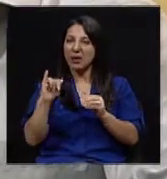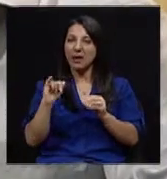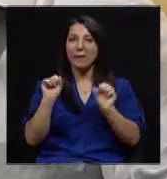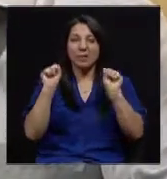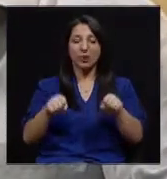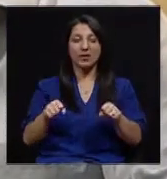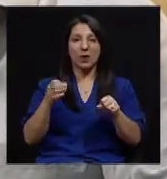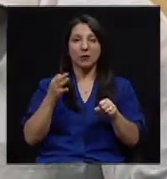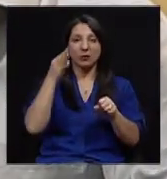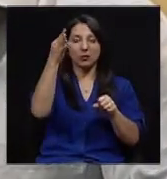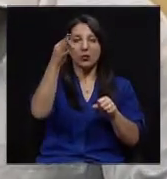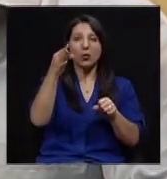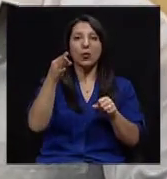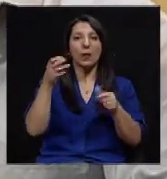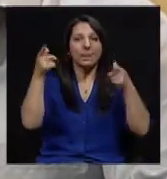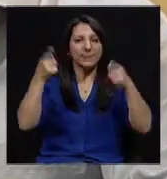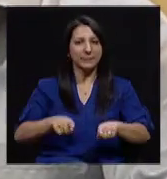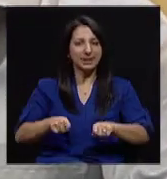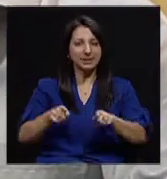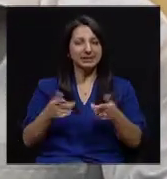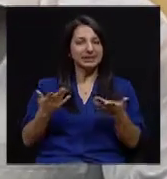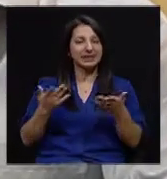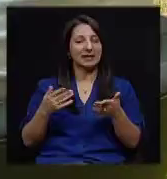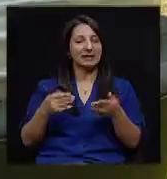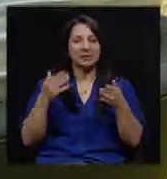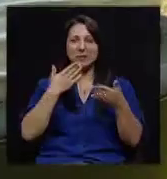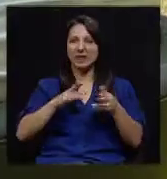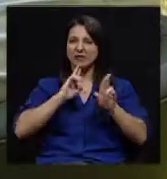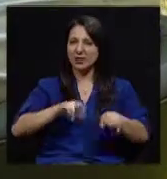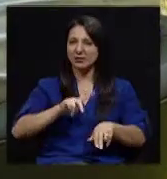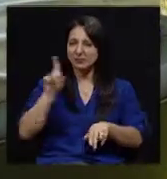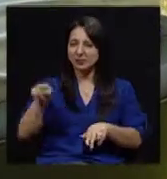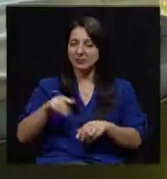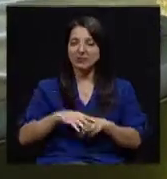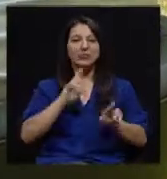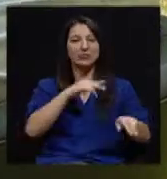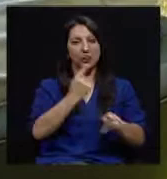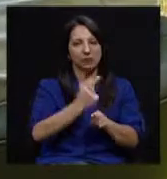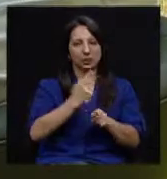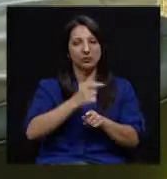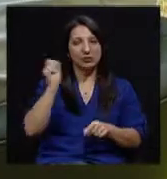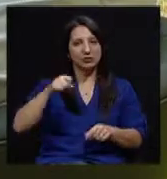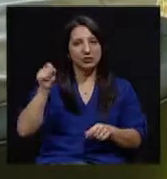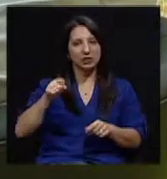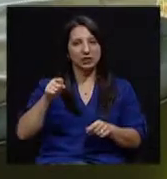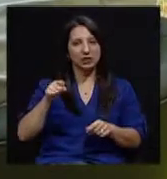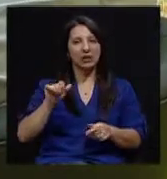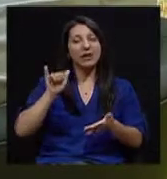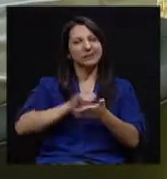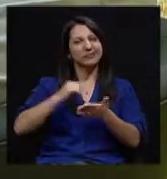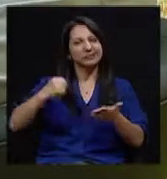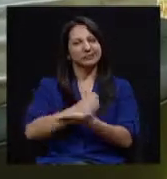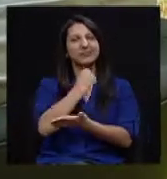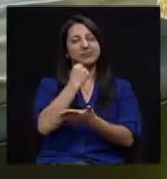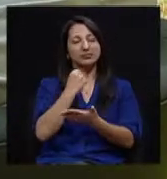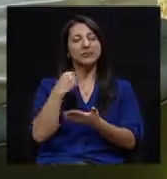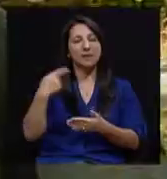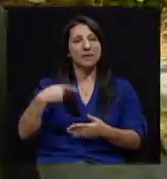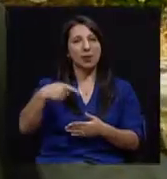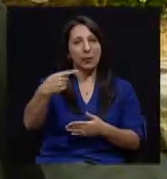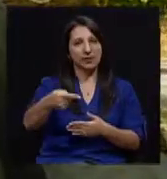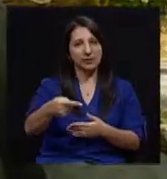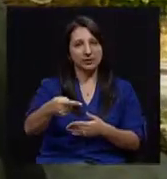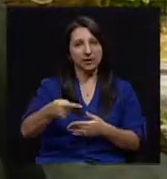podría llevarlos a tener consecuencias fatales en su vida. Sí, señor. Sí, señor. Eso lastimosamente es muy frecuente.